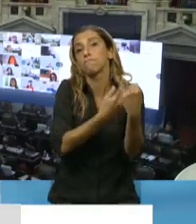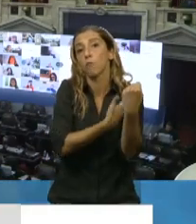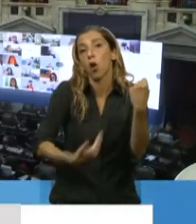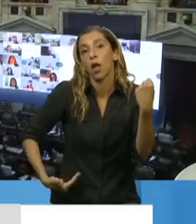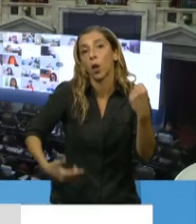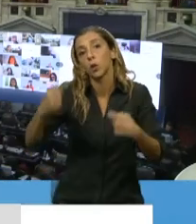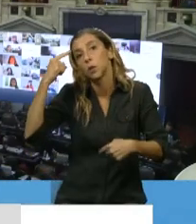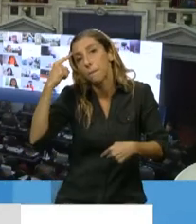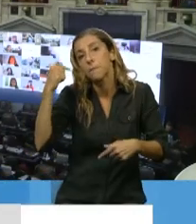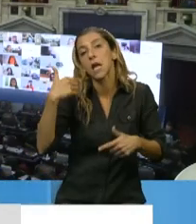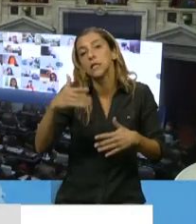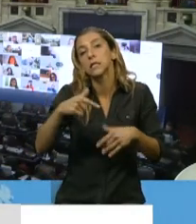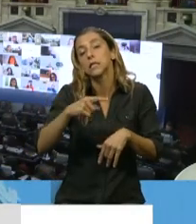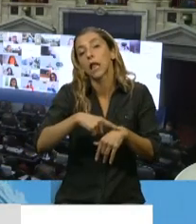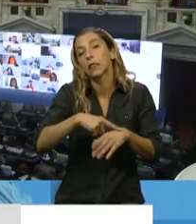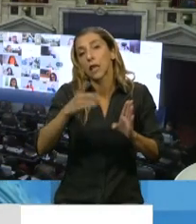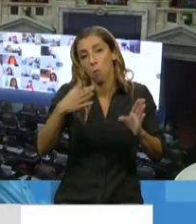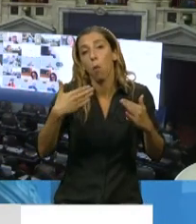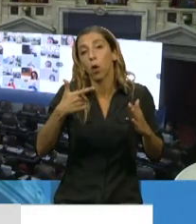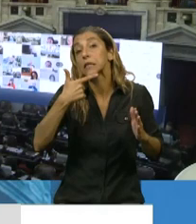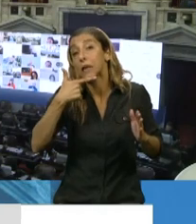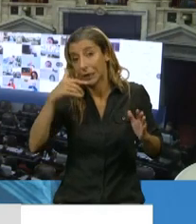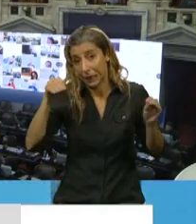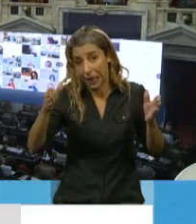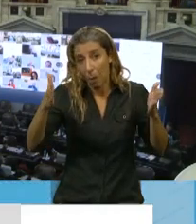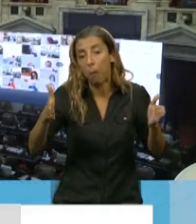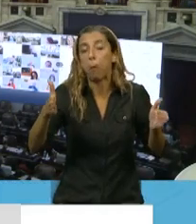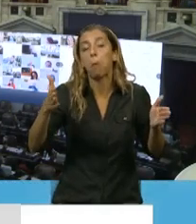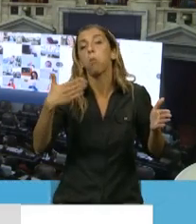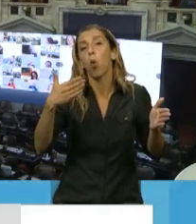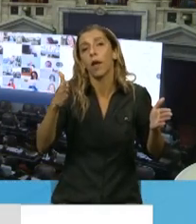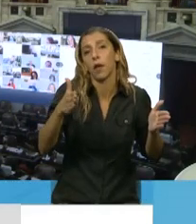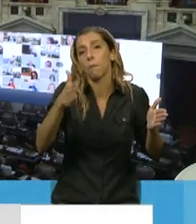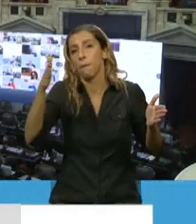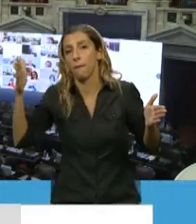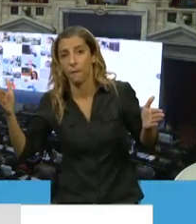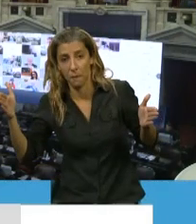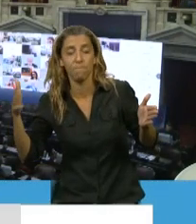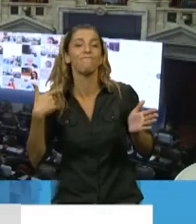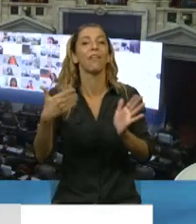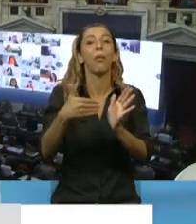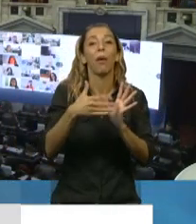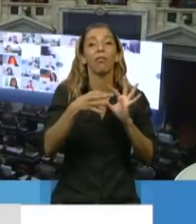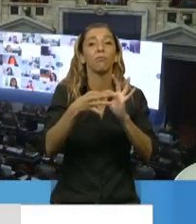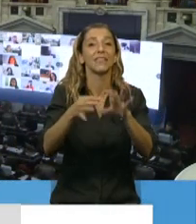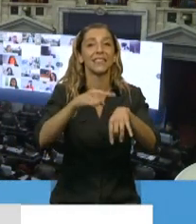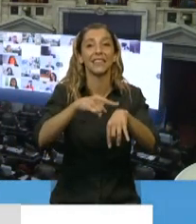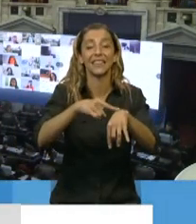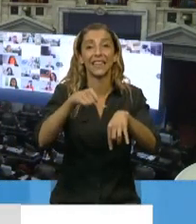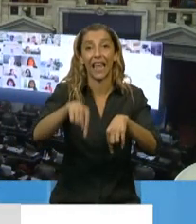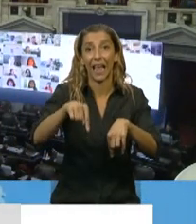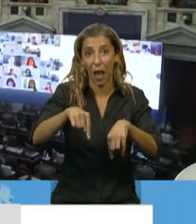extender este plazo nunca más allá de lo que dure la pandemia, es decir, hasta que se decida